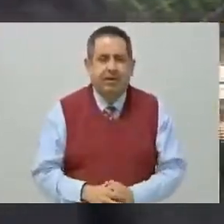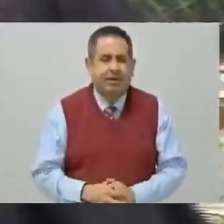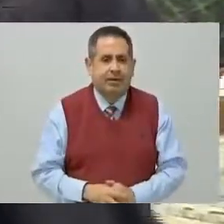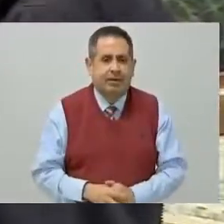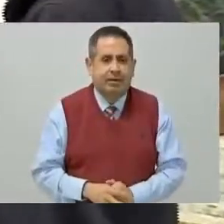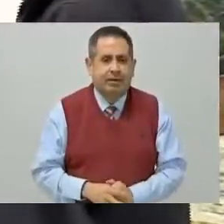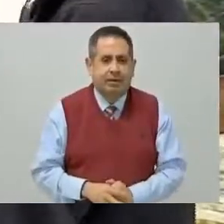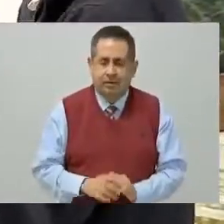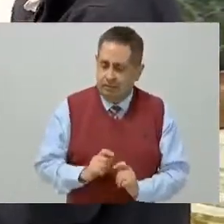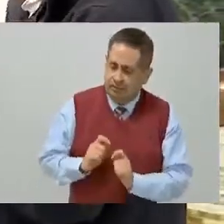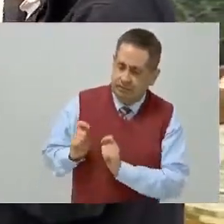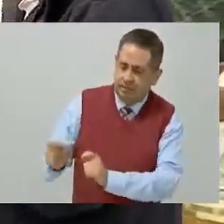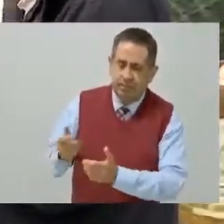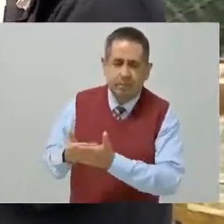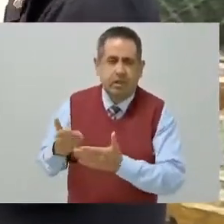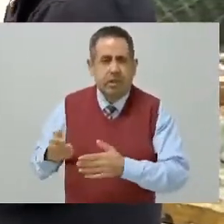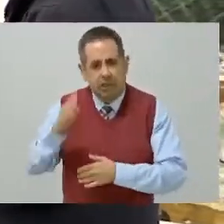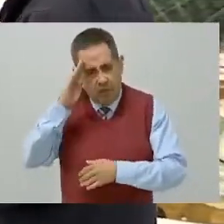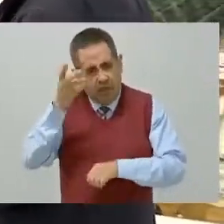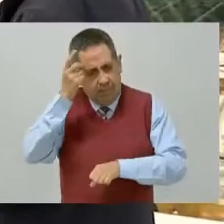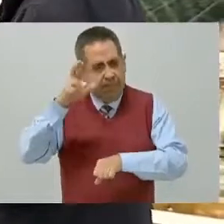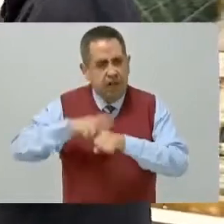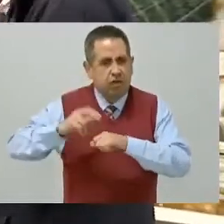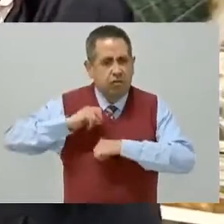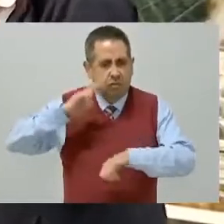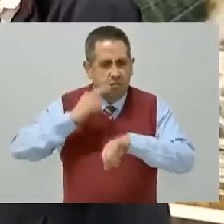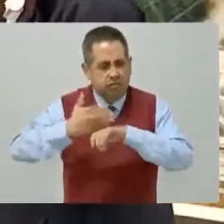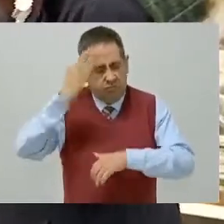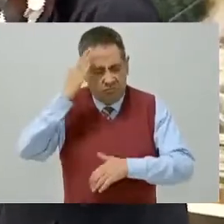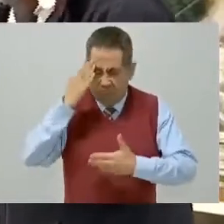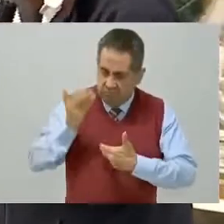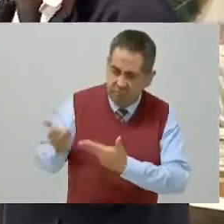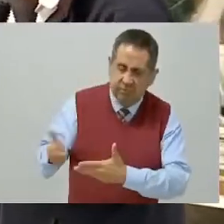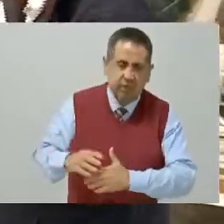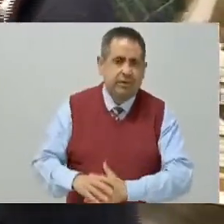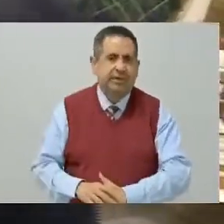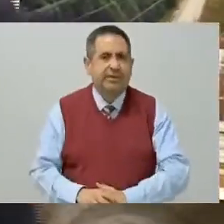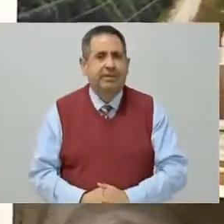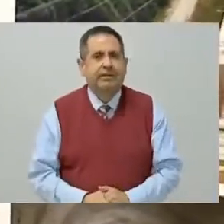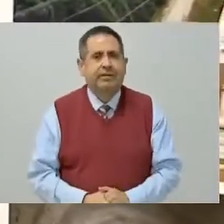Le paso la estafeta al señor director general de la Secretaría de Perú, señor presidente.